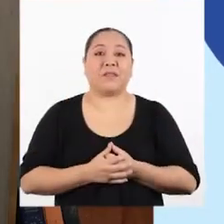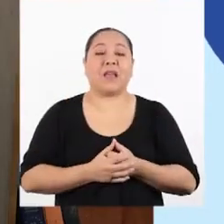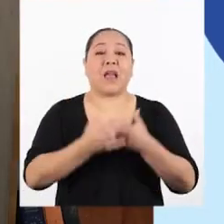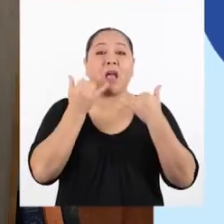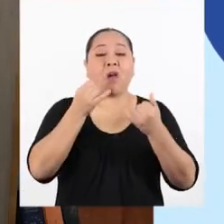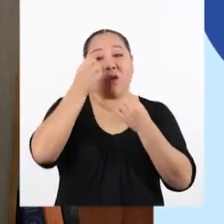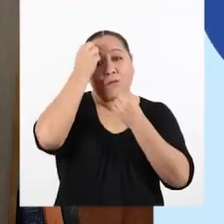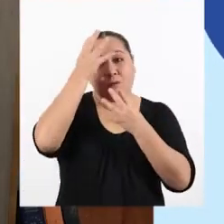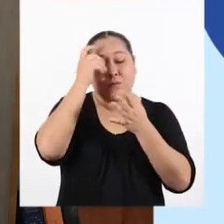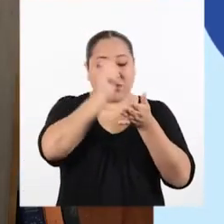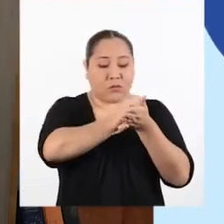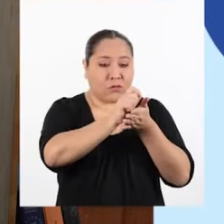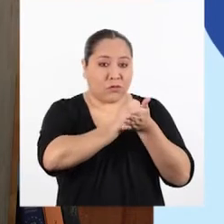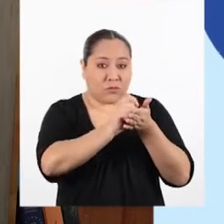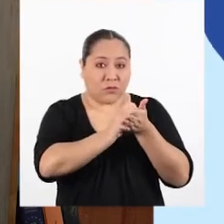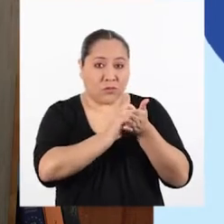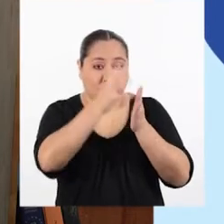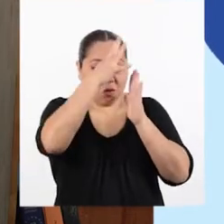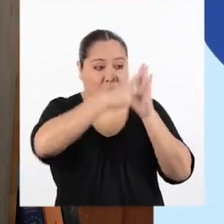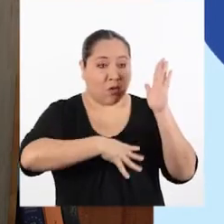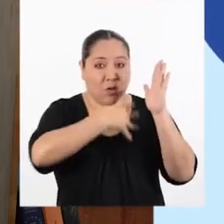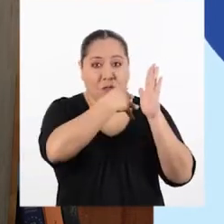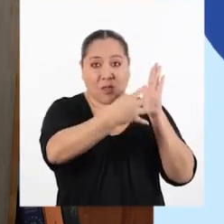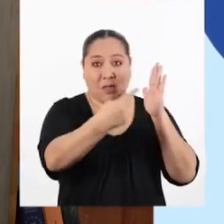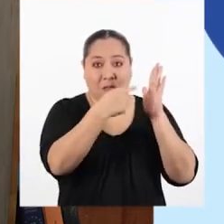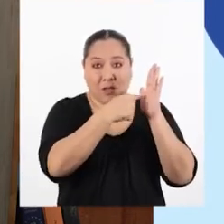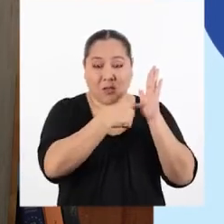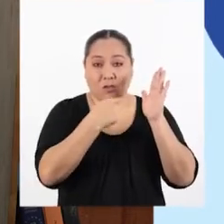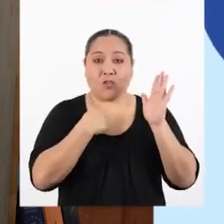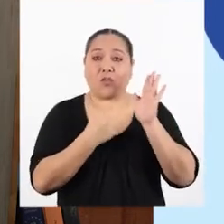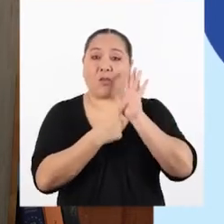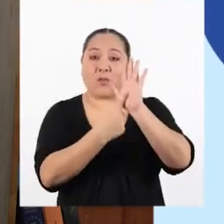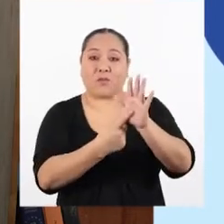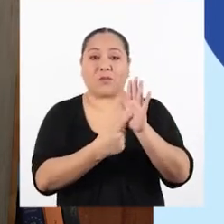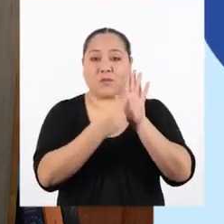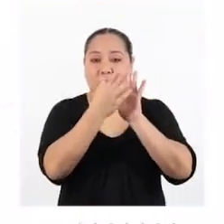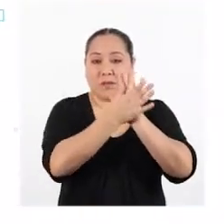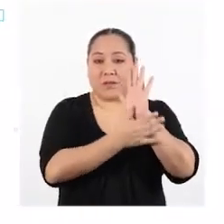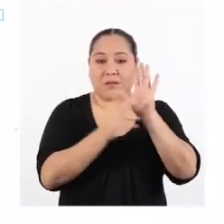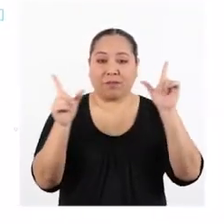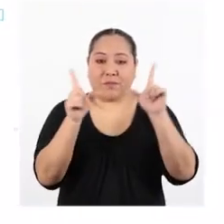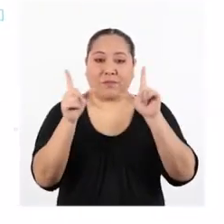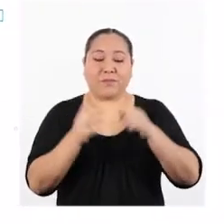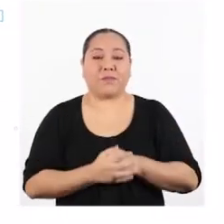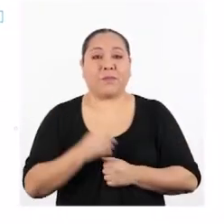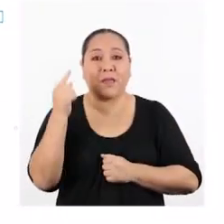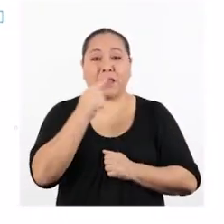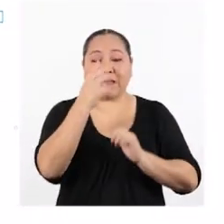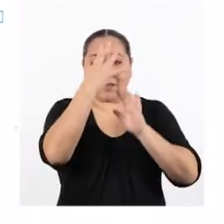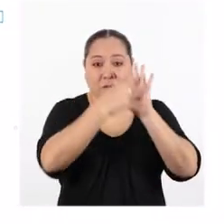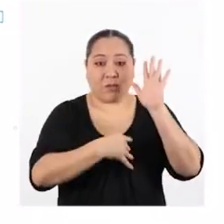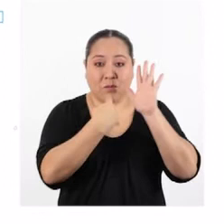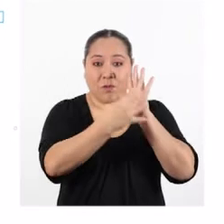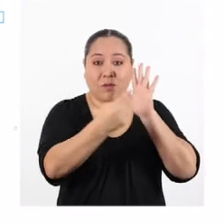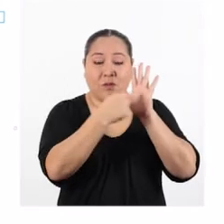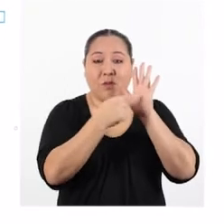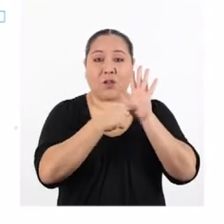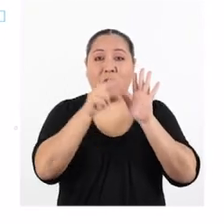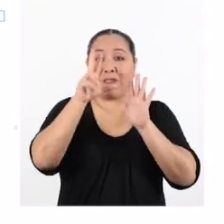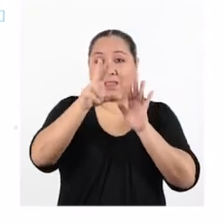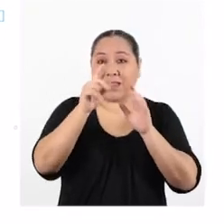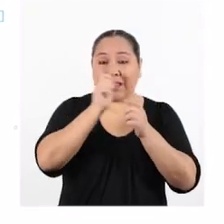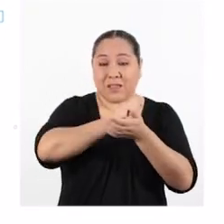los datos los registras en una tabla, como les voy a mostrar en la pantalla. Aquí se muestran los tres